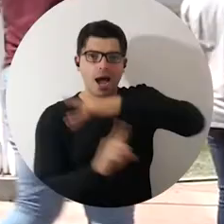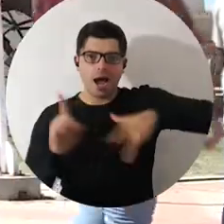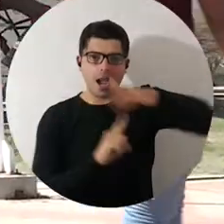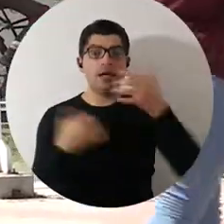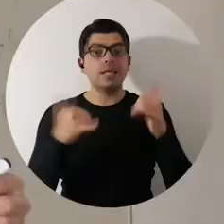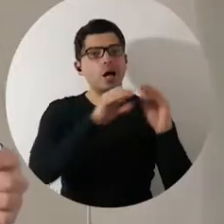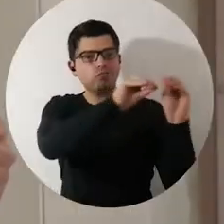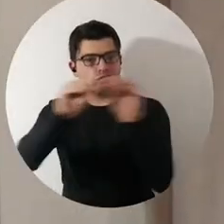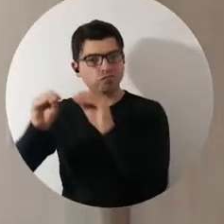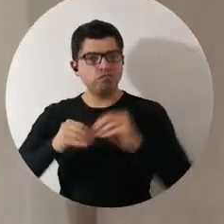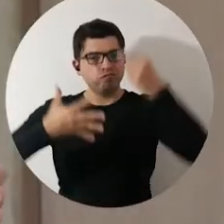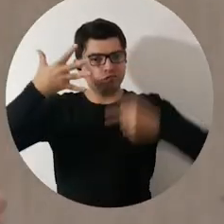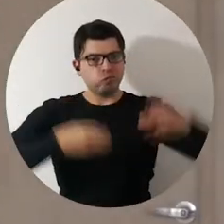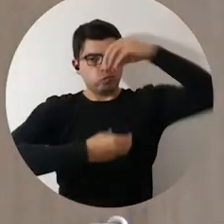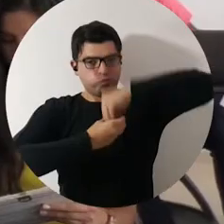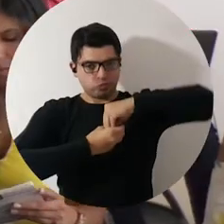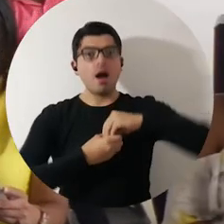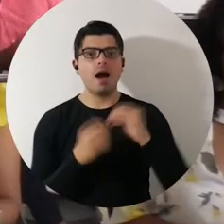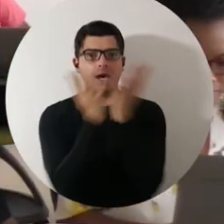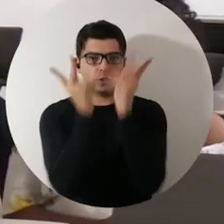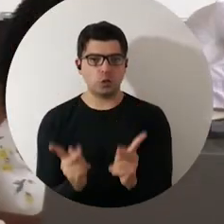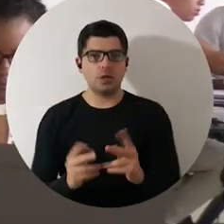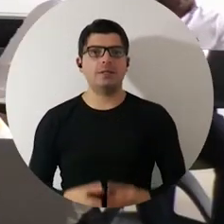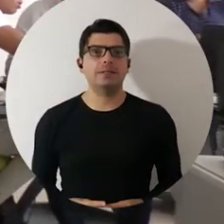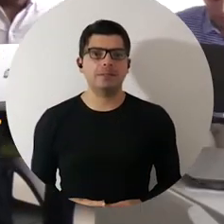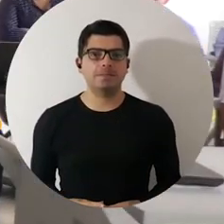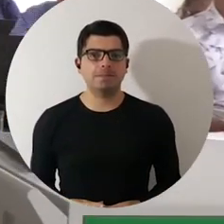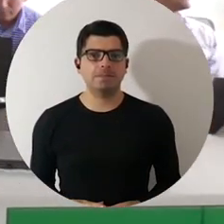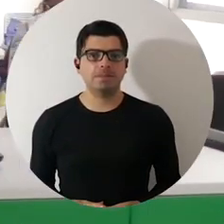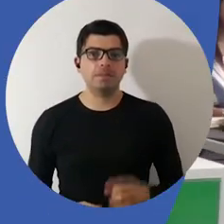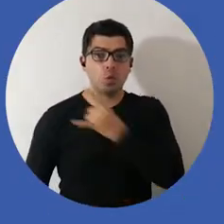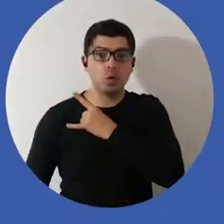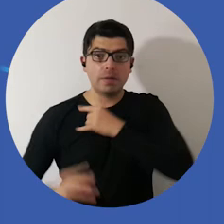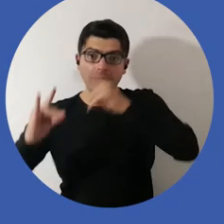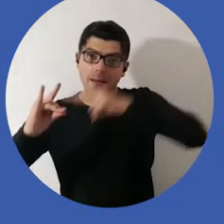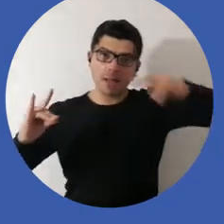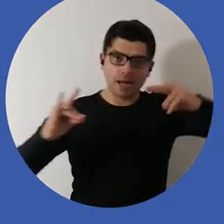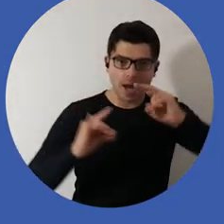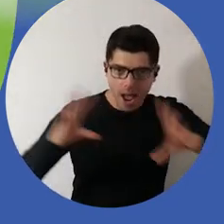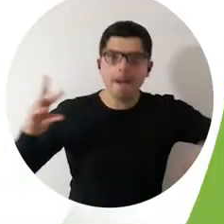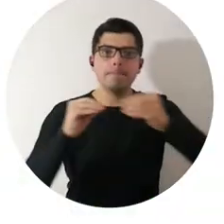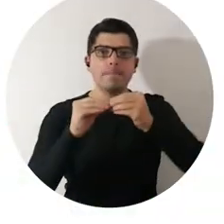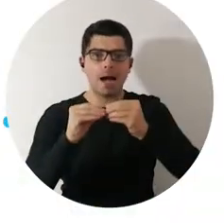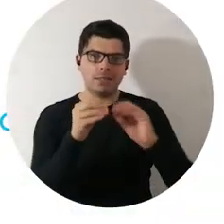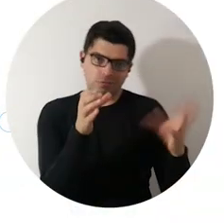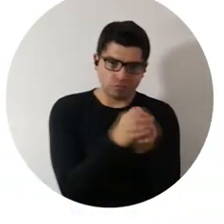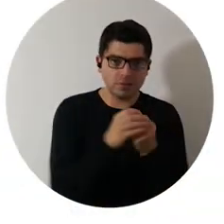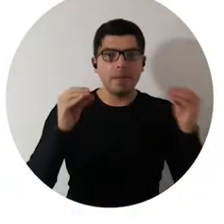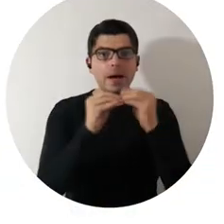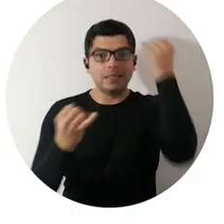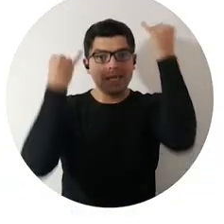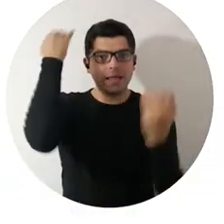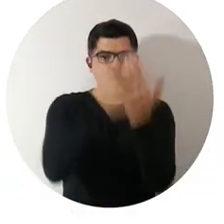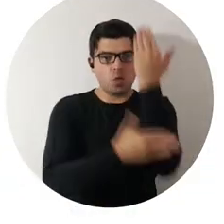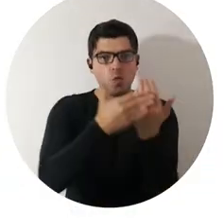entorno y formar integralmente a los estudiantes. Universidad de Matalena, aún más incluyente